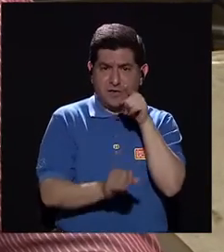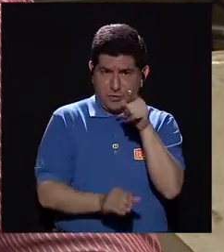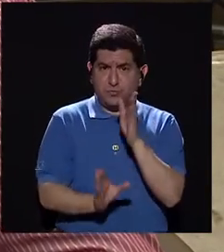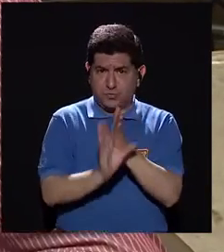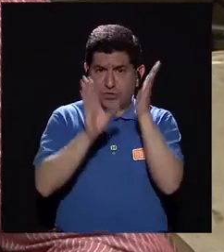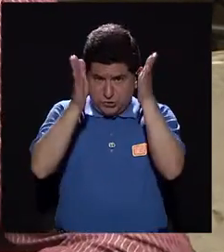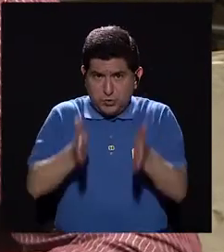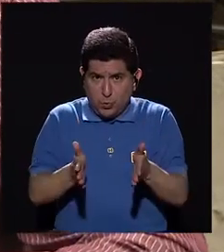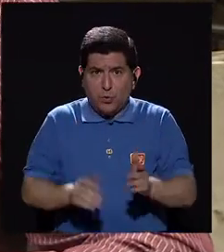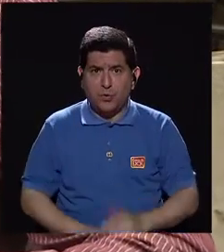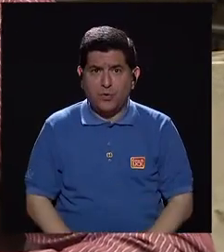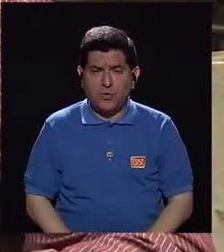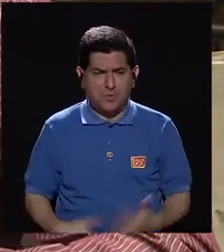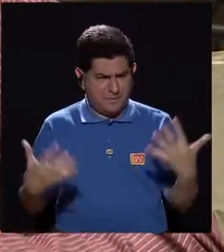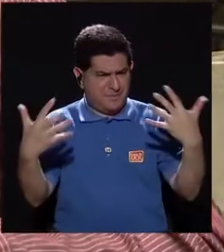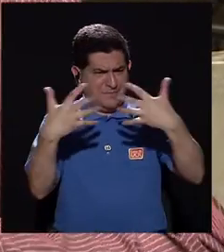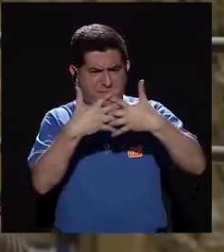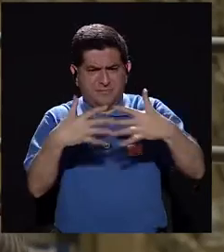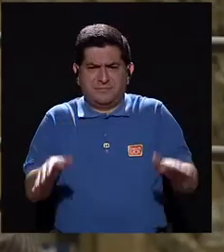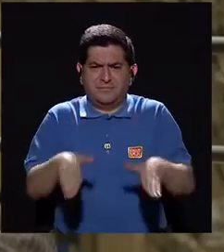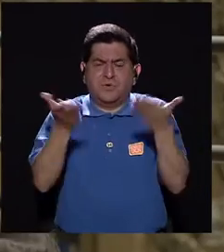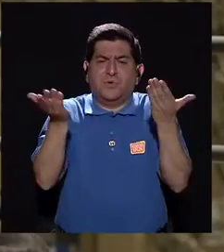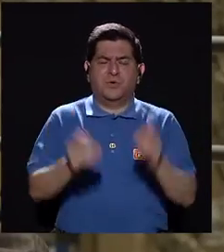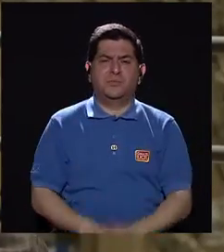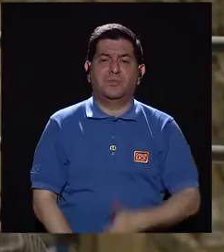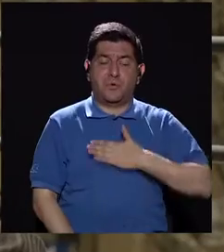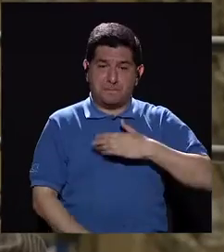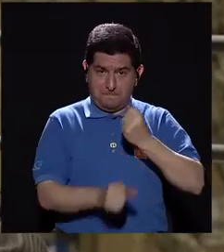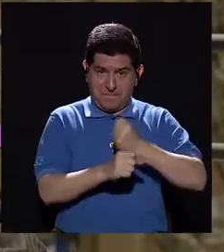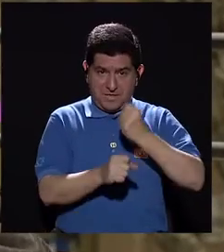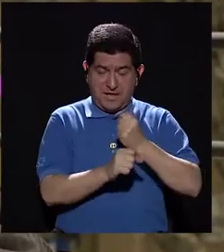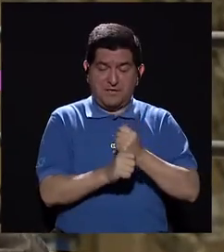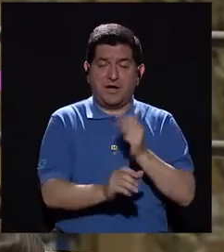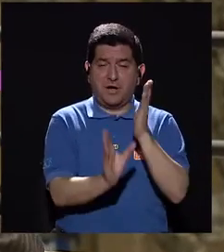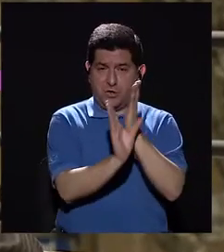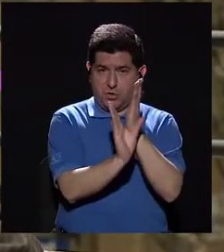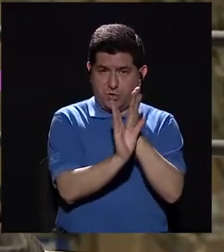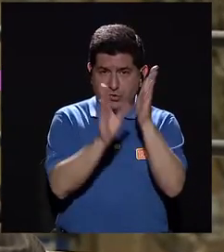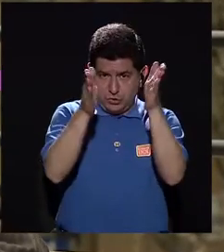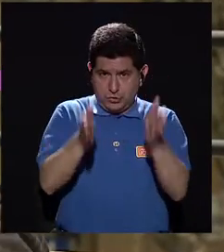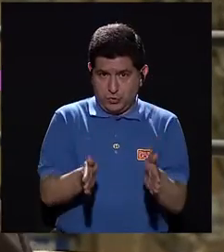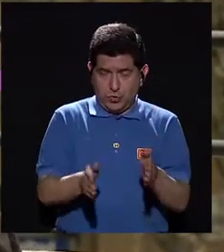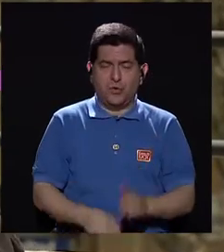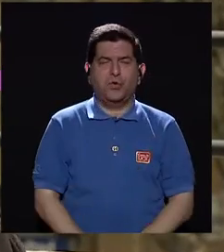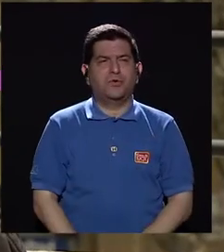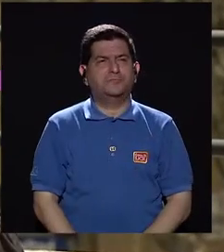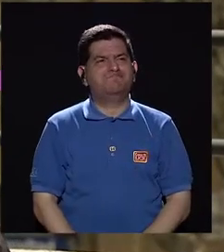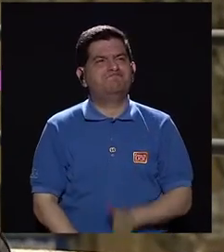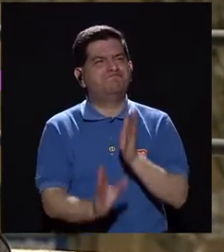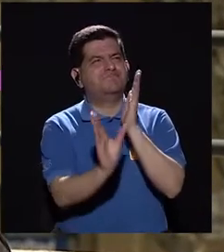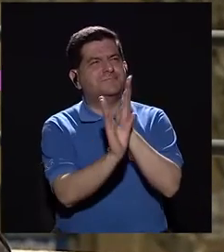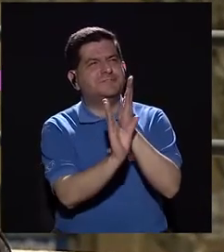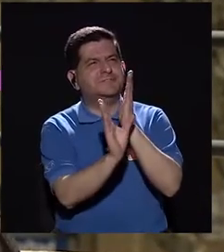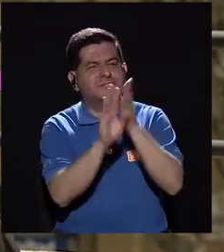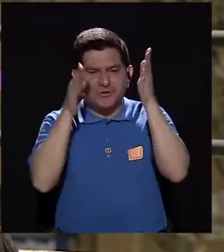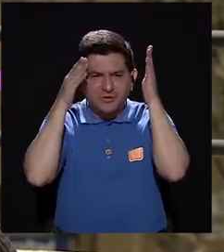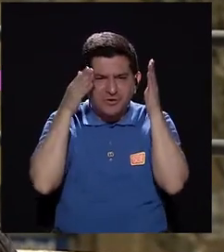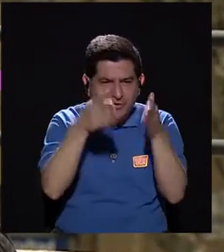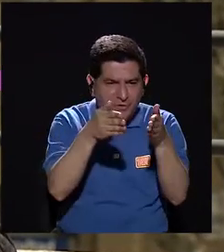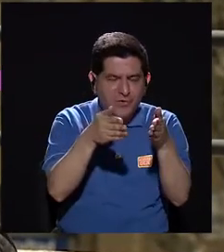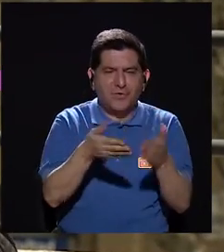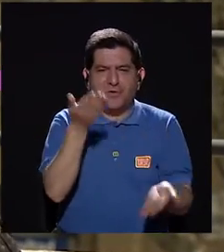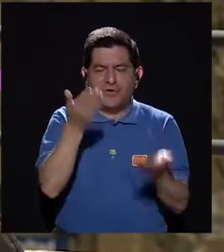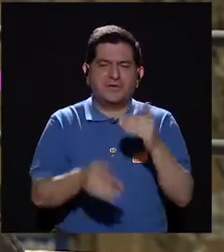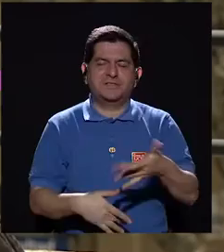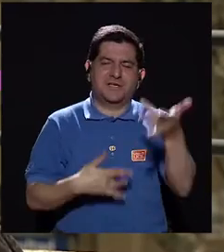Porque usted es psicólogo. ¿Cómo es esa mezcla? Dentro de mi trabajo como psicólogo, la psicología por mucho tiempo se ha enfocado